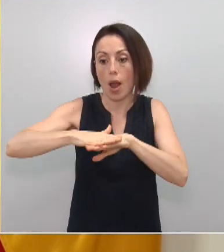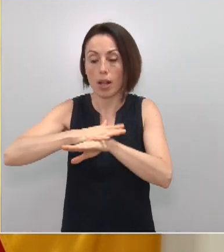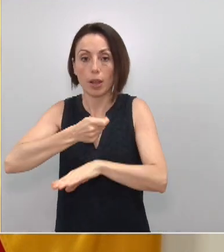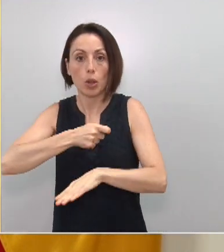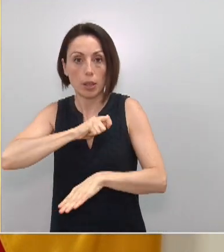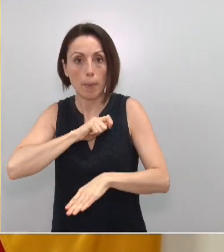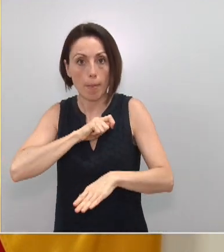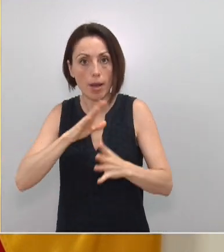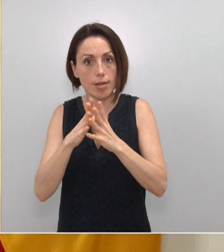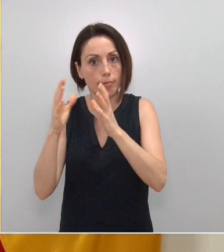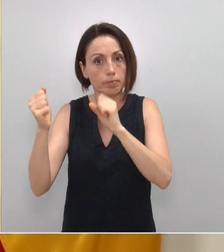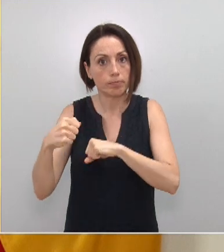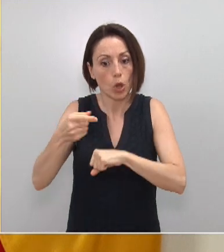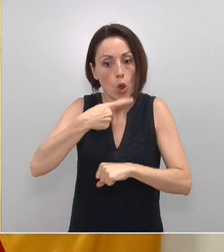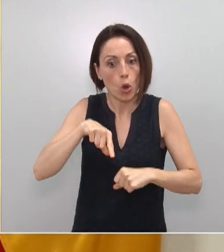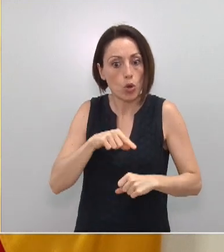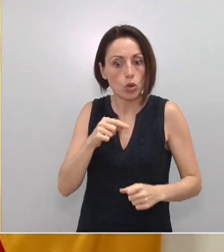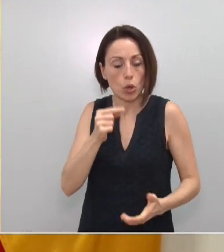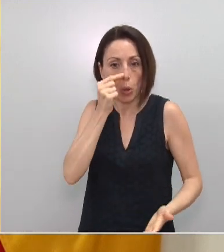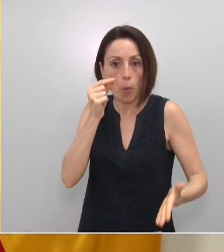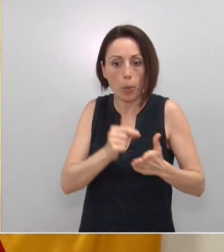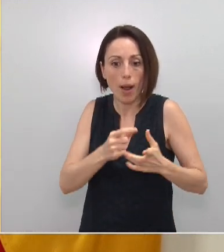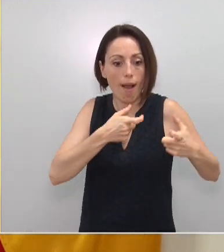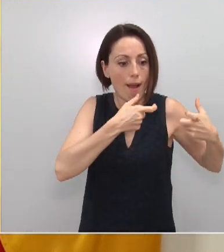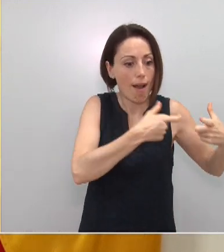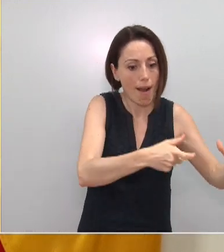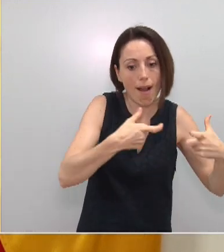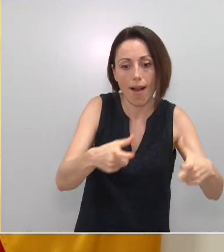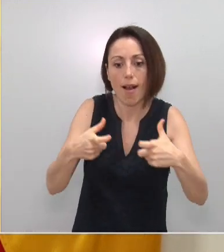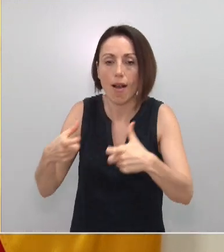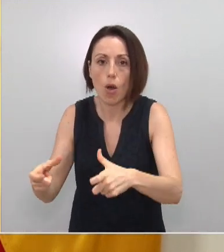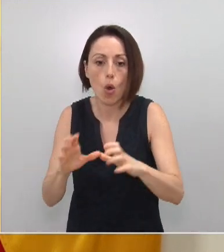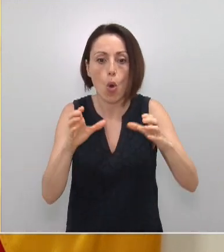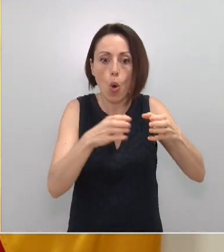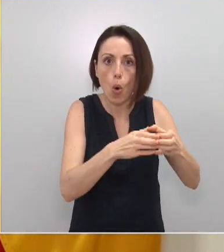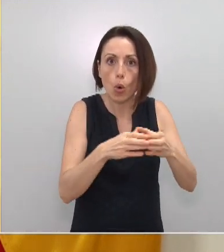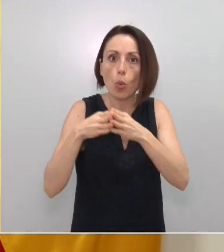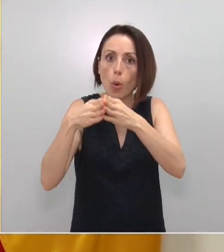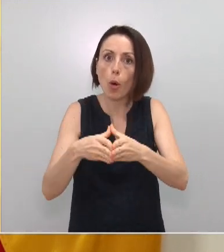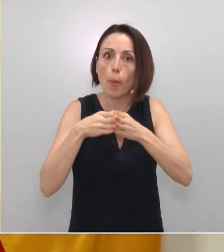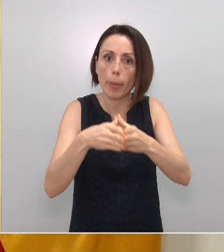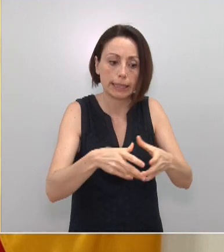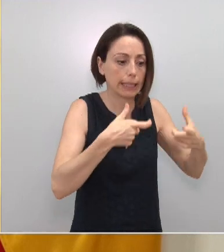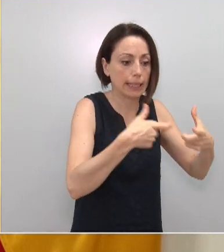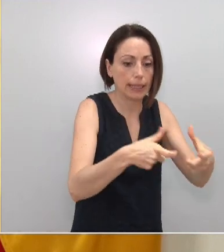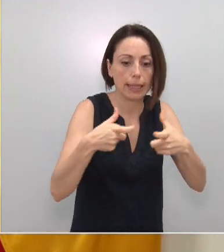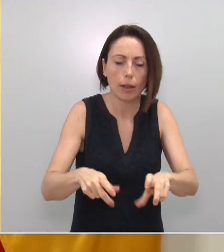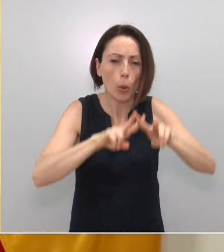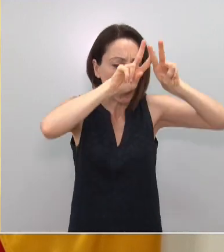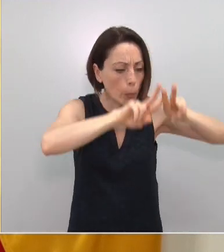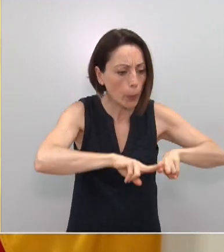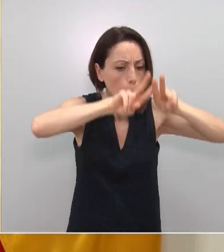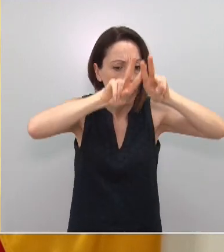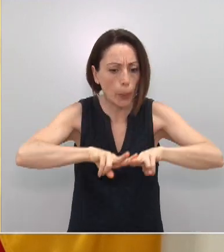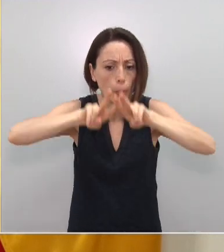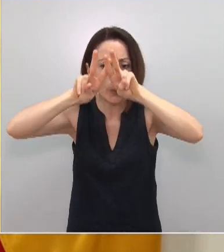Nosotros inmediatamente se aísla por bloques, por clúster, por grupos a las pateras y se analiza patera a patera